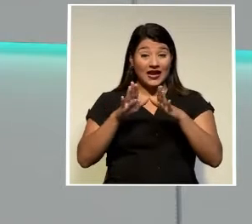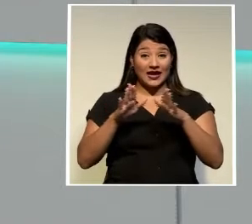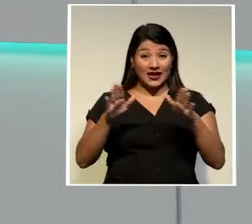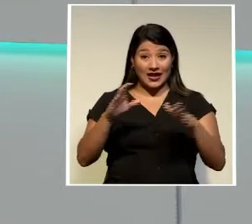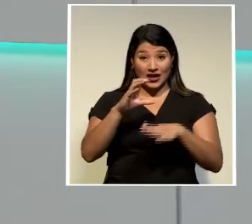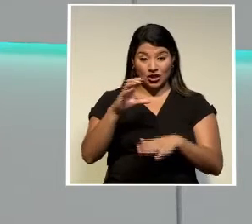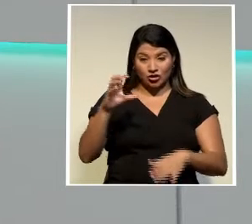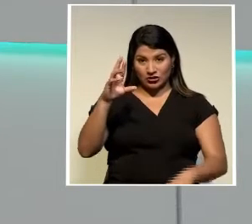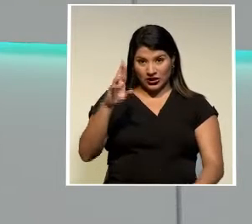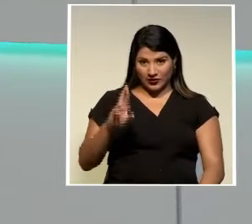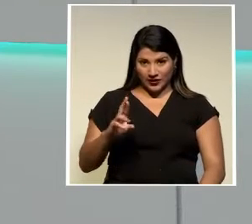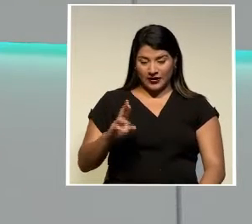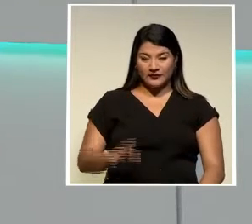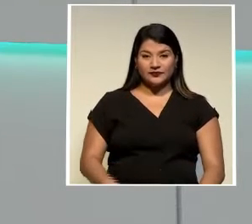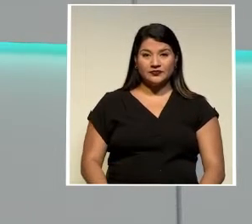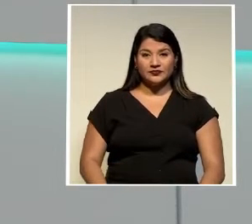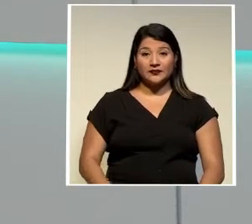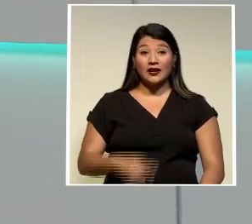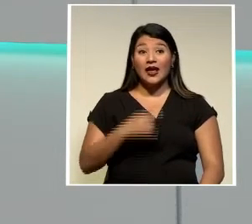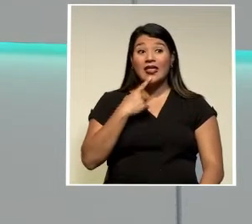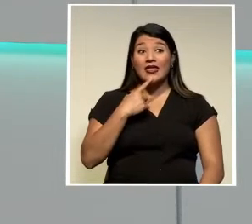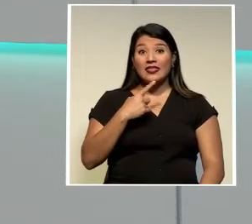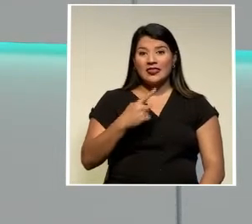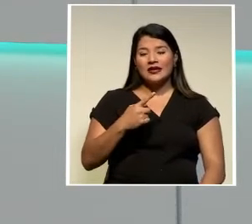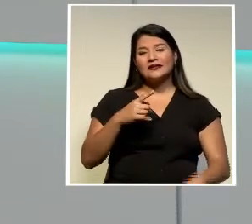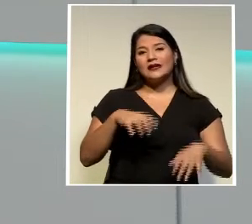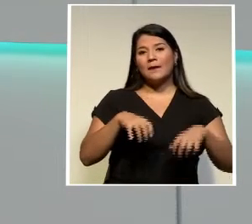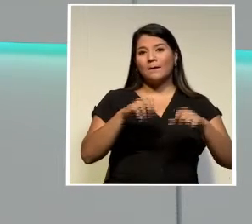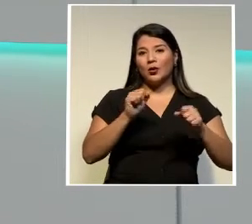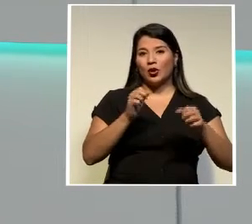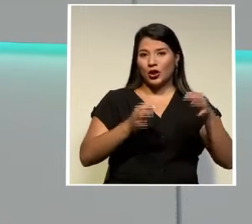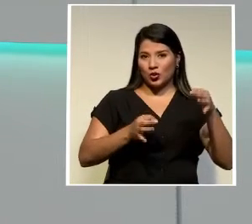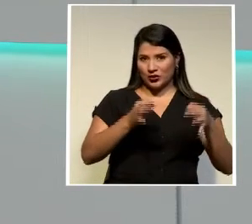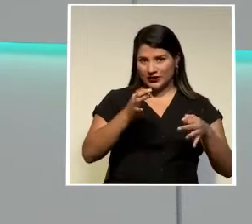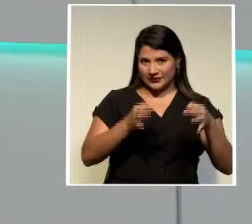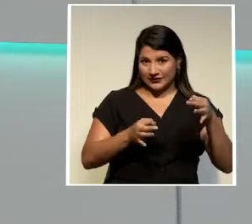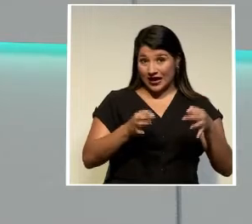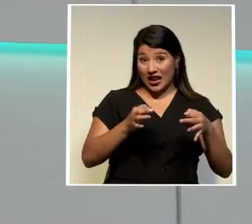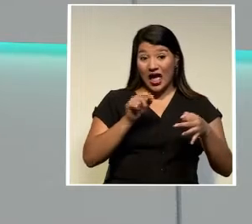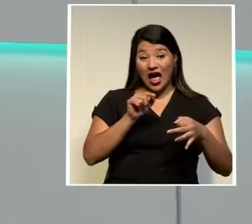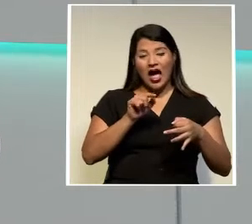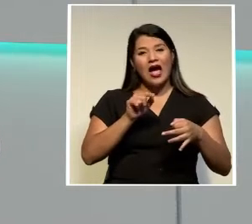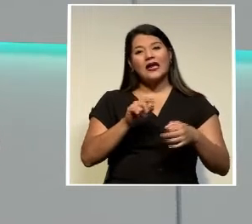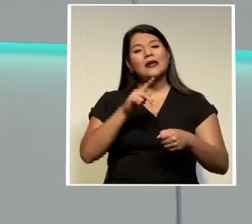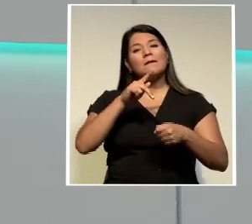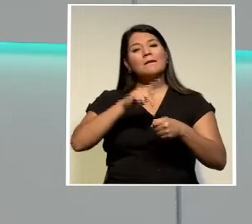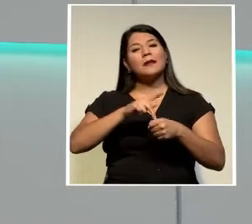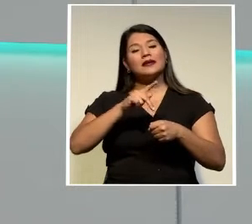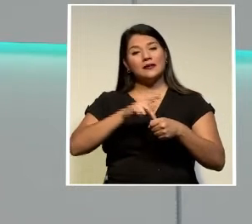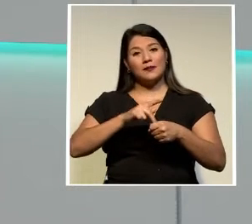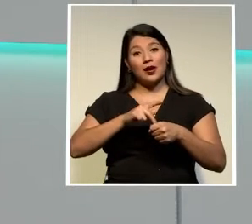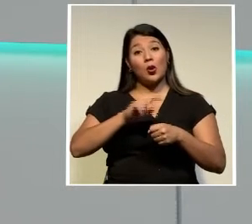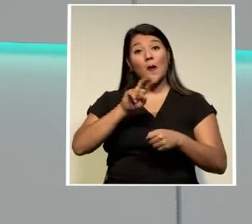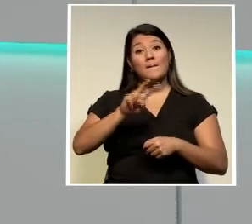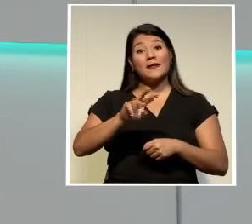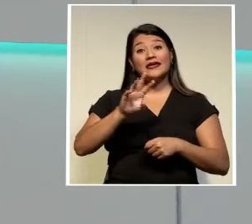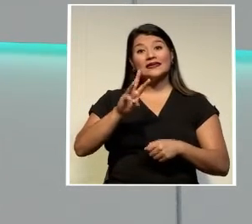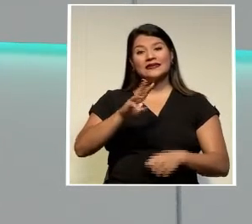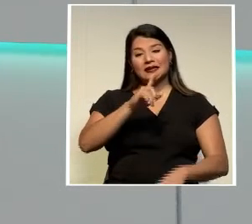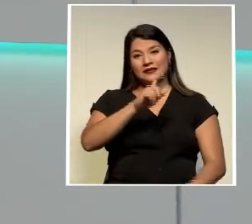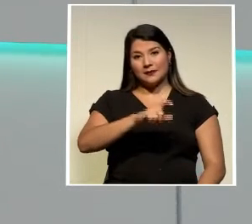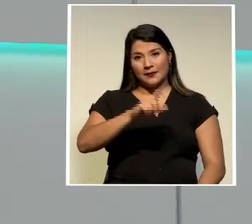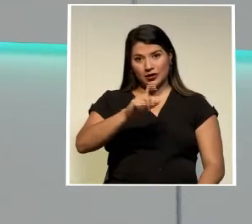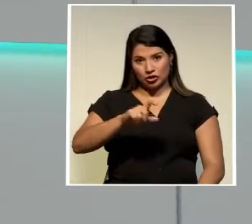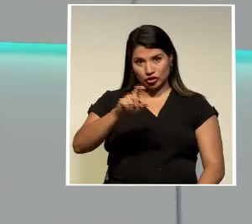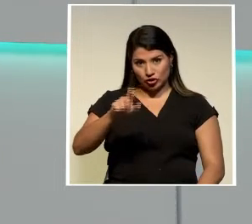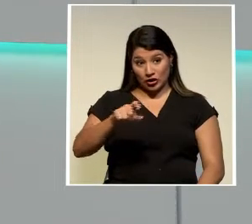república de acuerdo con la base de datos del poder judicial a ese concurso se presentaron 26 personas